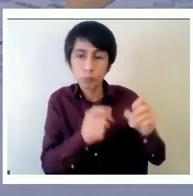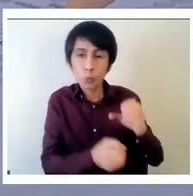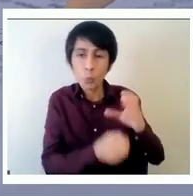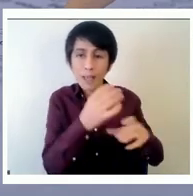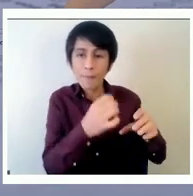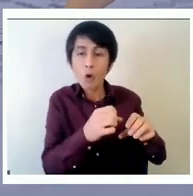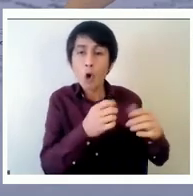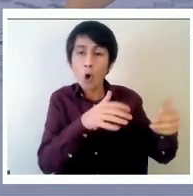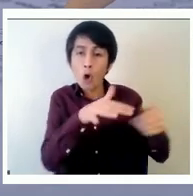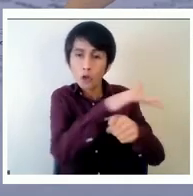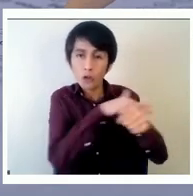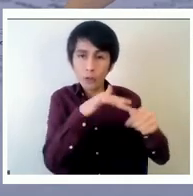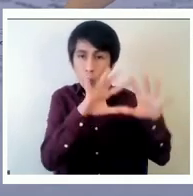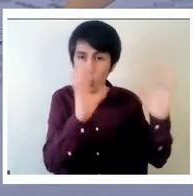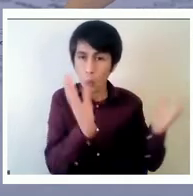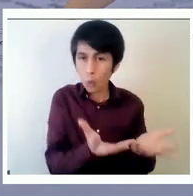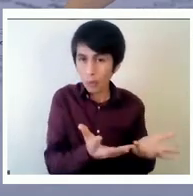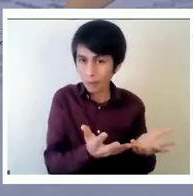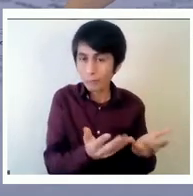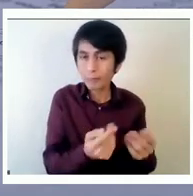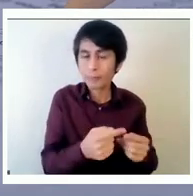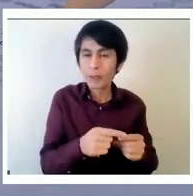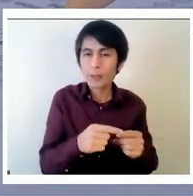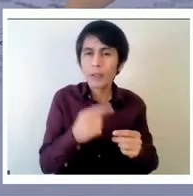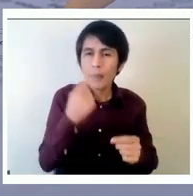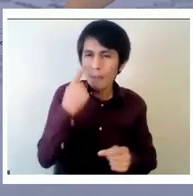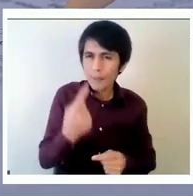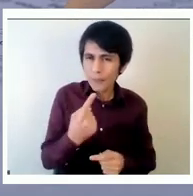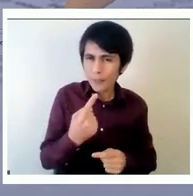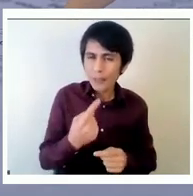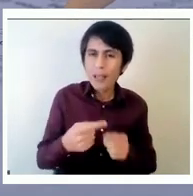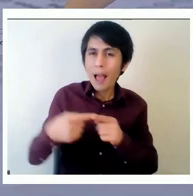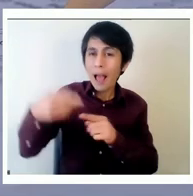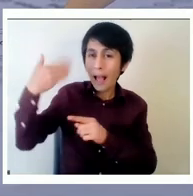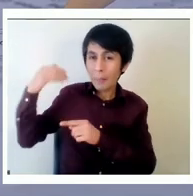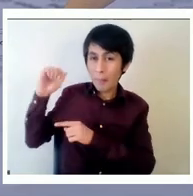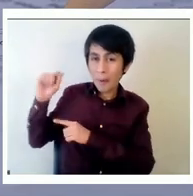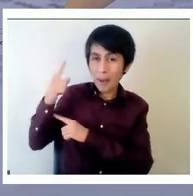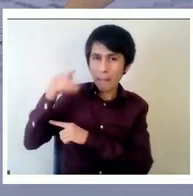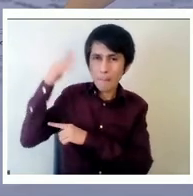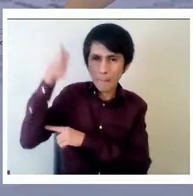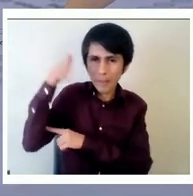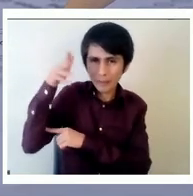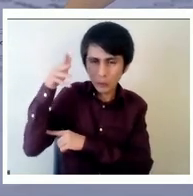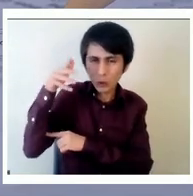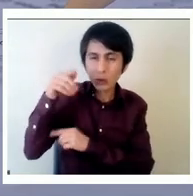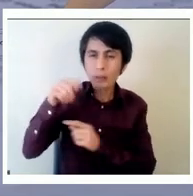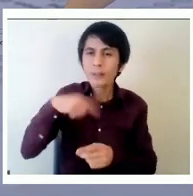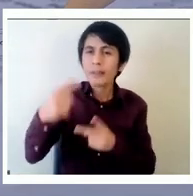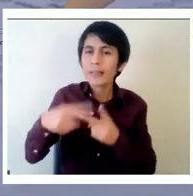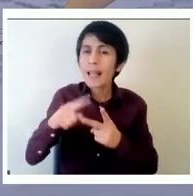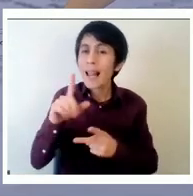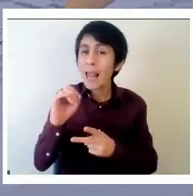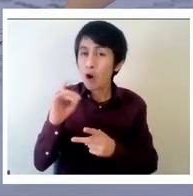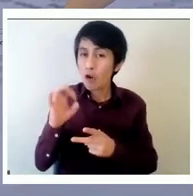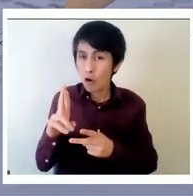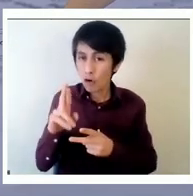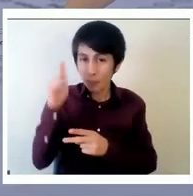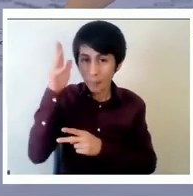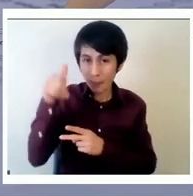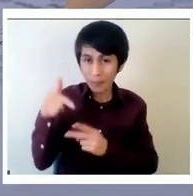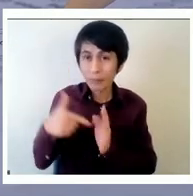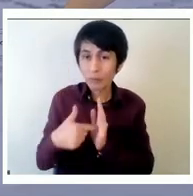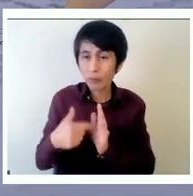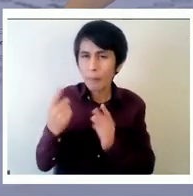cuenta que es una combinación entre las primeras presentaciones y la presentación de de de Leonor dado el